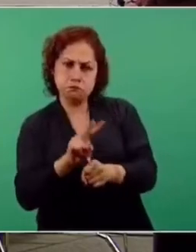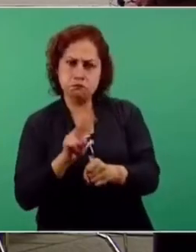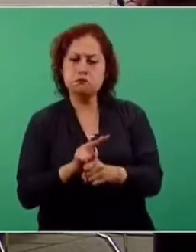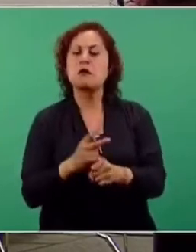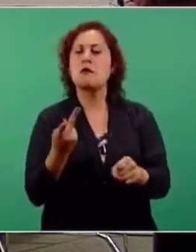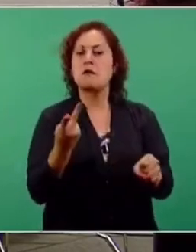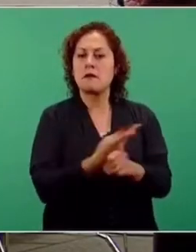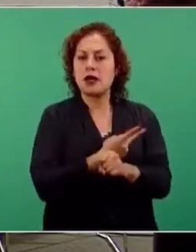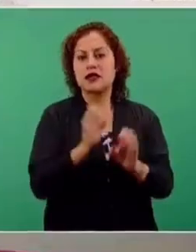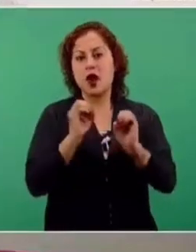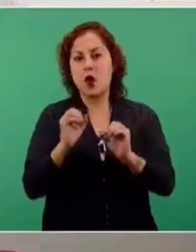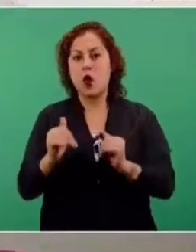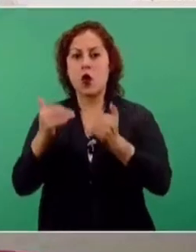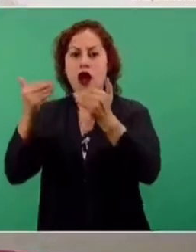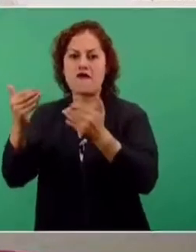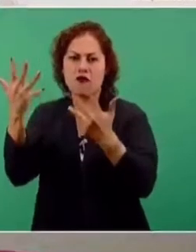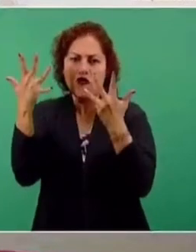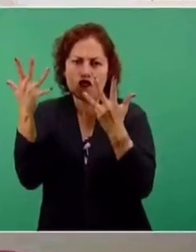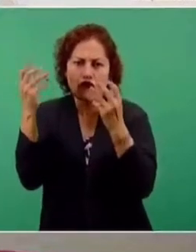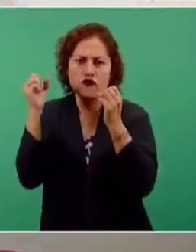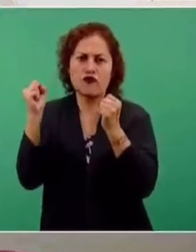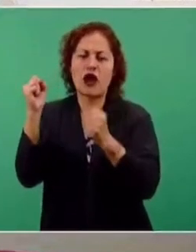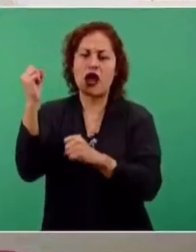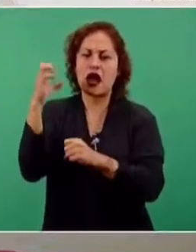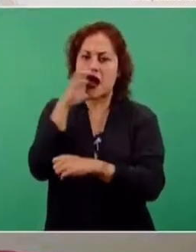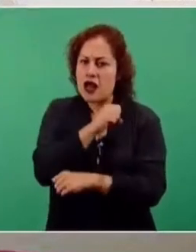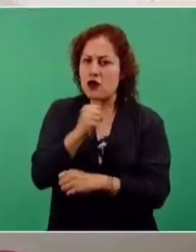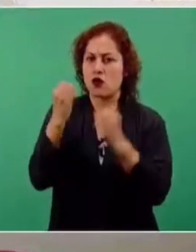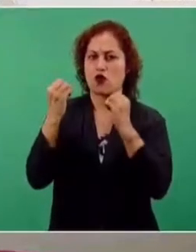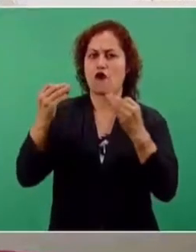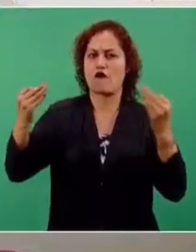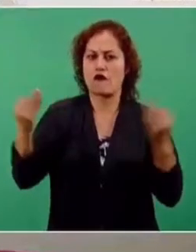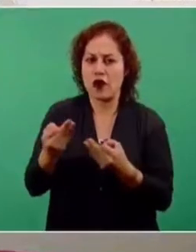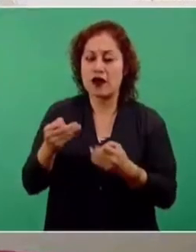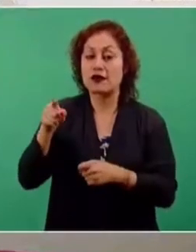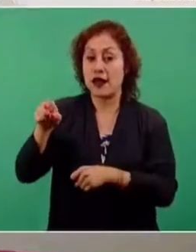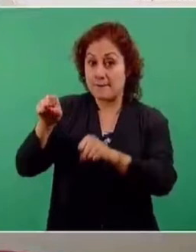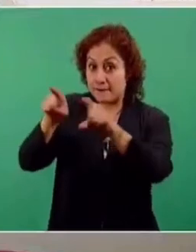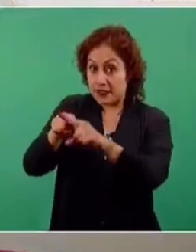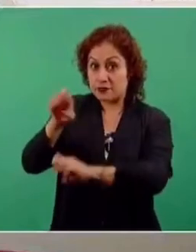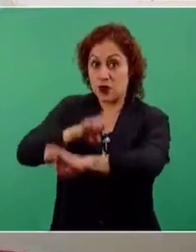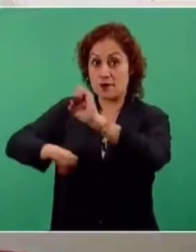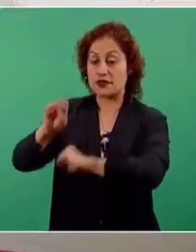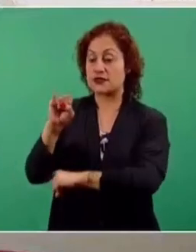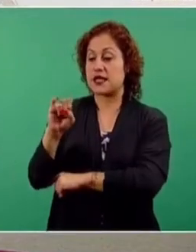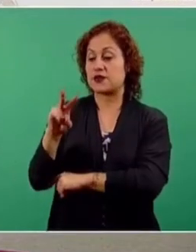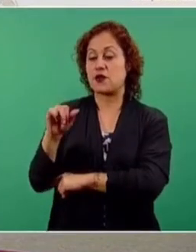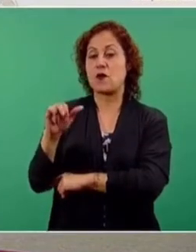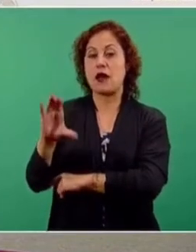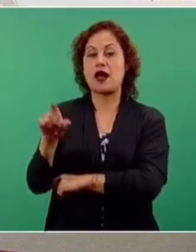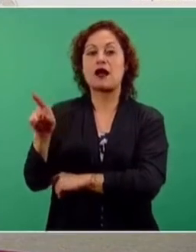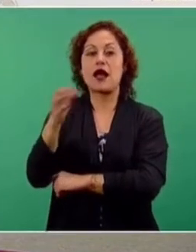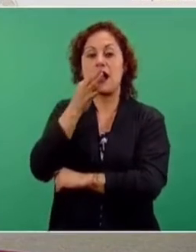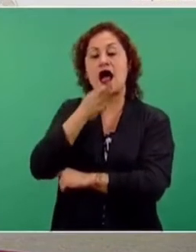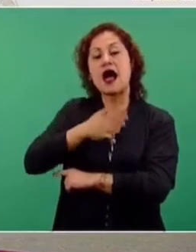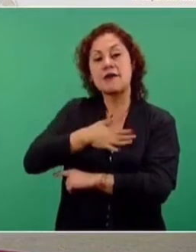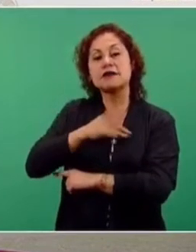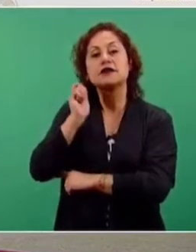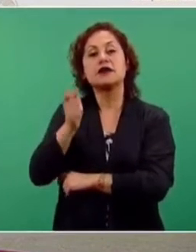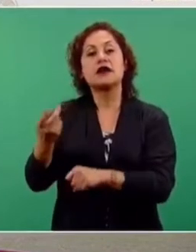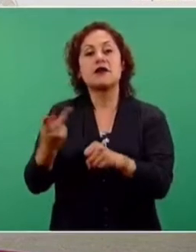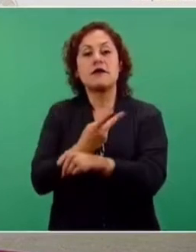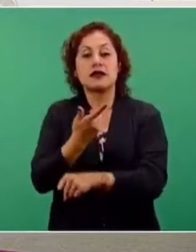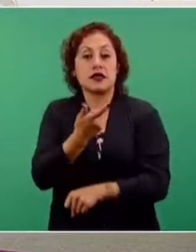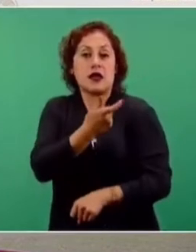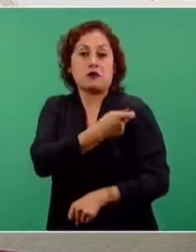Y este caso en el de Sinovac tenemos la evidencia de Sinovac mismo que nos mandan las pruebas de que la vacuna no pierde su